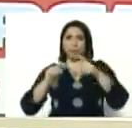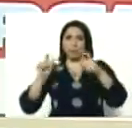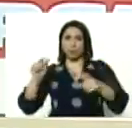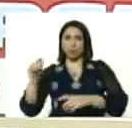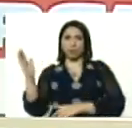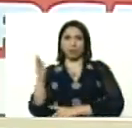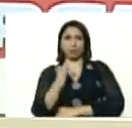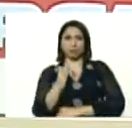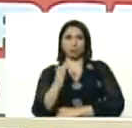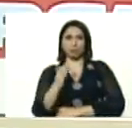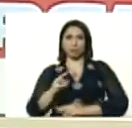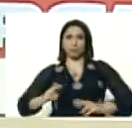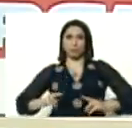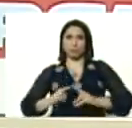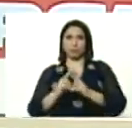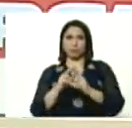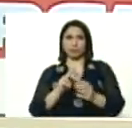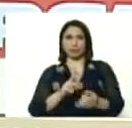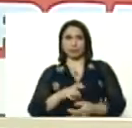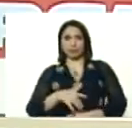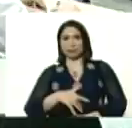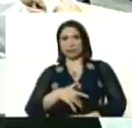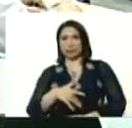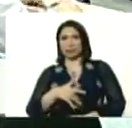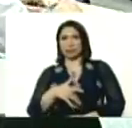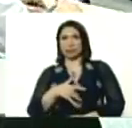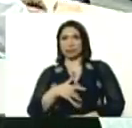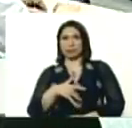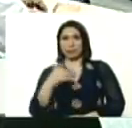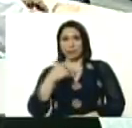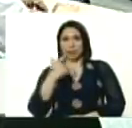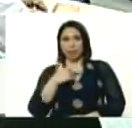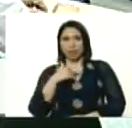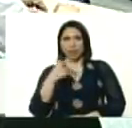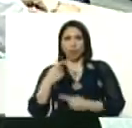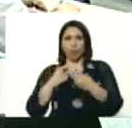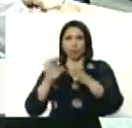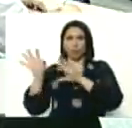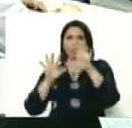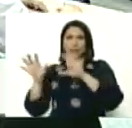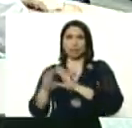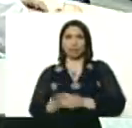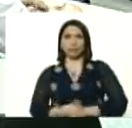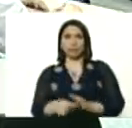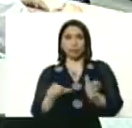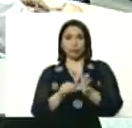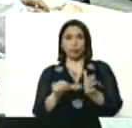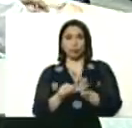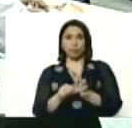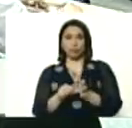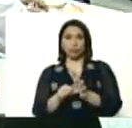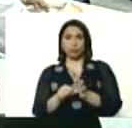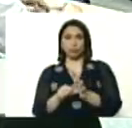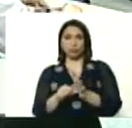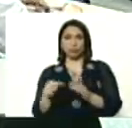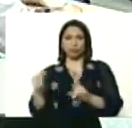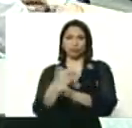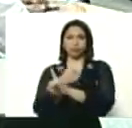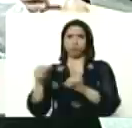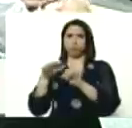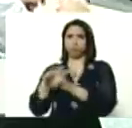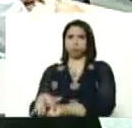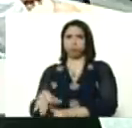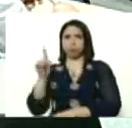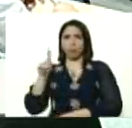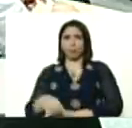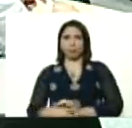se encontraron con la amarga realidad, de un país, de otros países, donde los trataron con desprecio, inclusive,